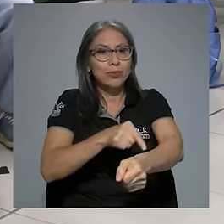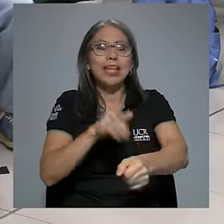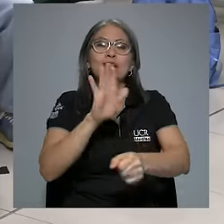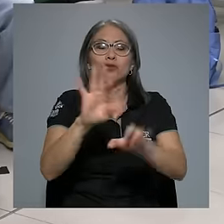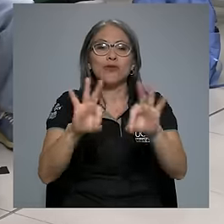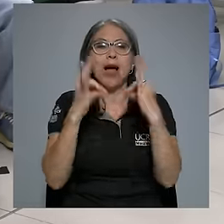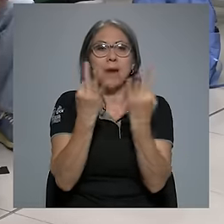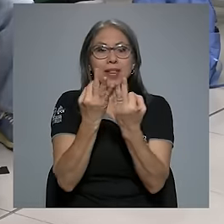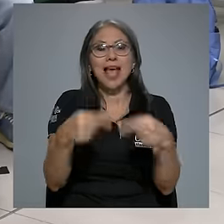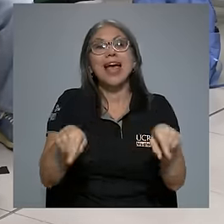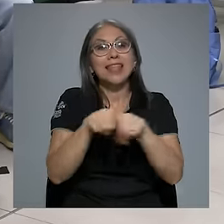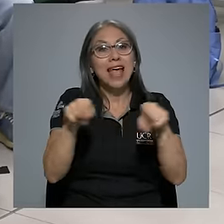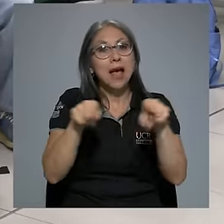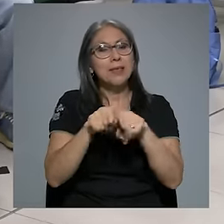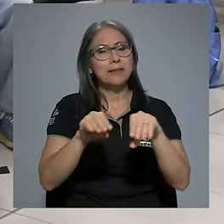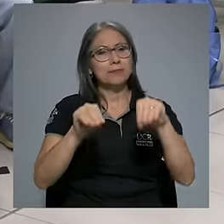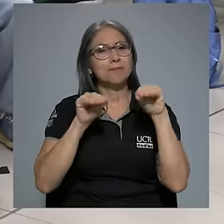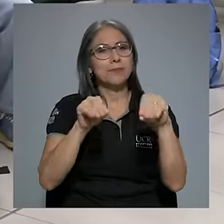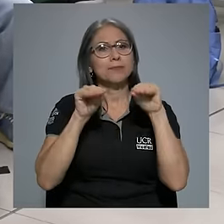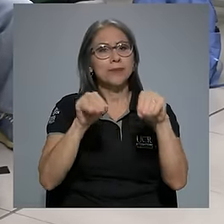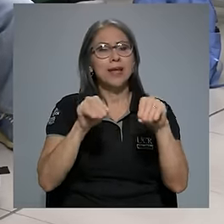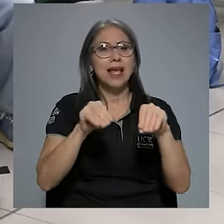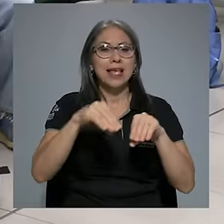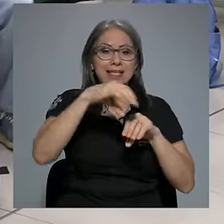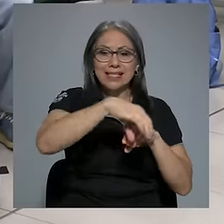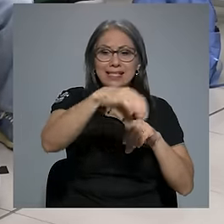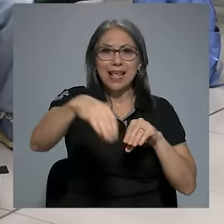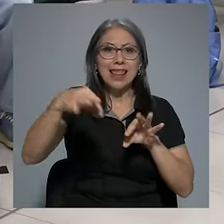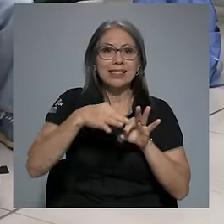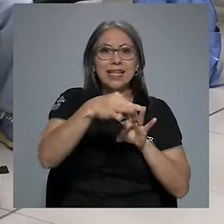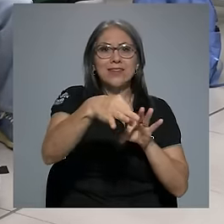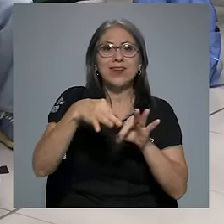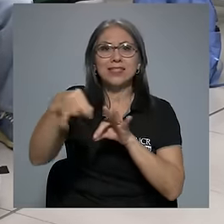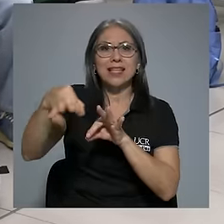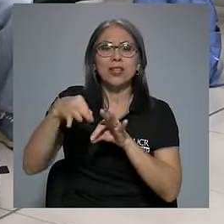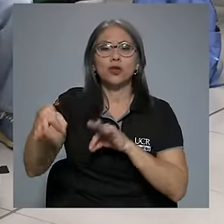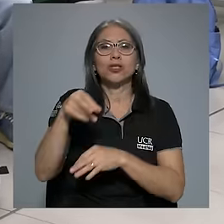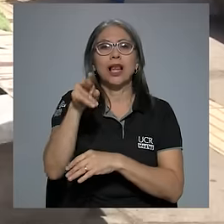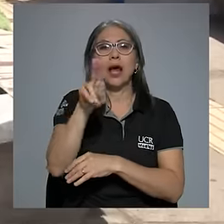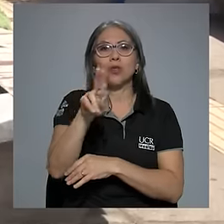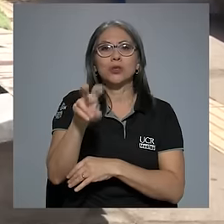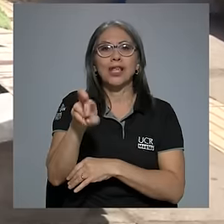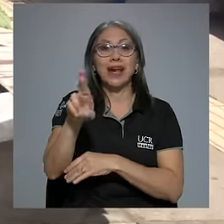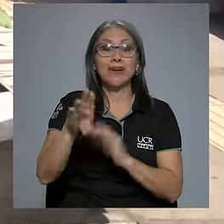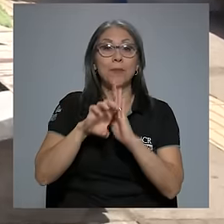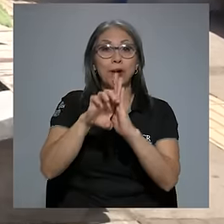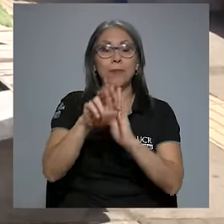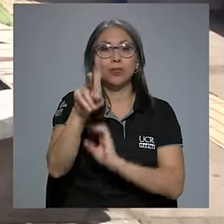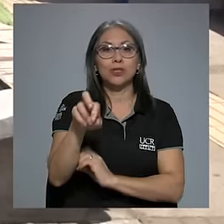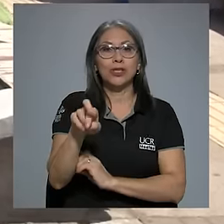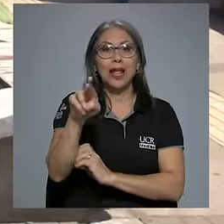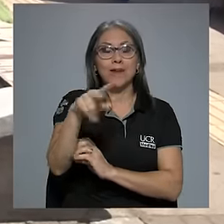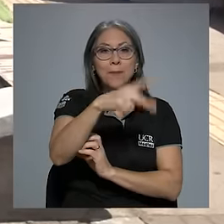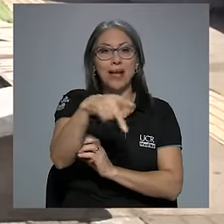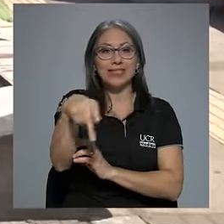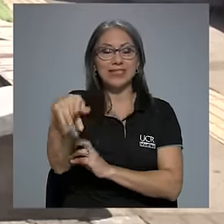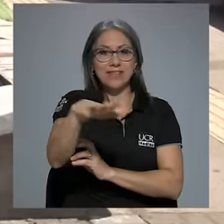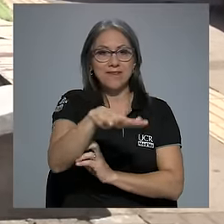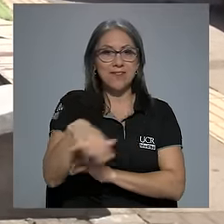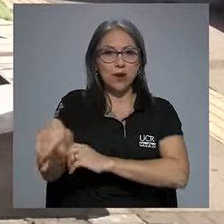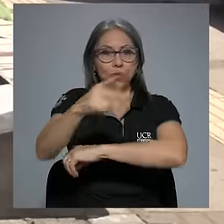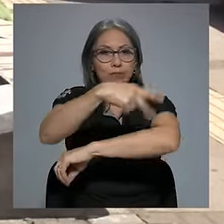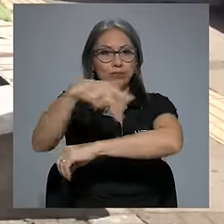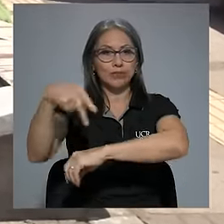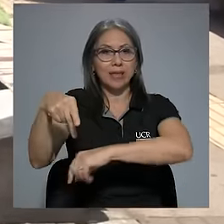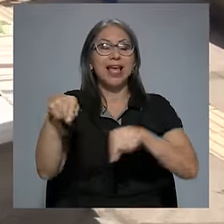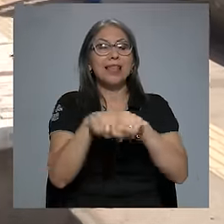También se desarrollan acciones educativas en sedes y recintos de la universidad, como es el caso de la sede del Pacífico, ubicada en Punta Arenas,